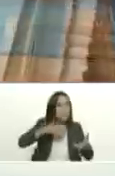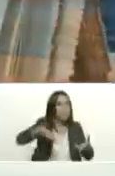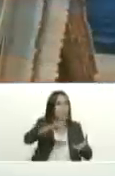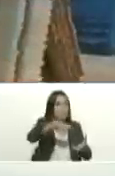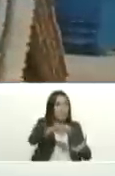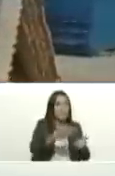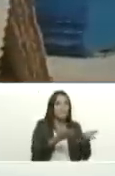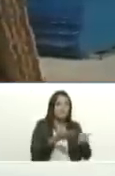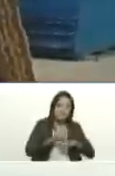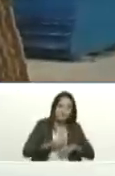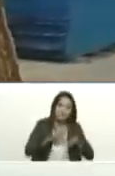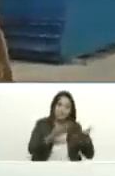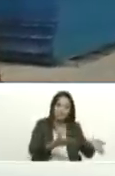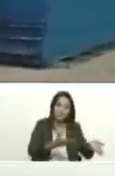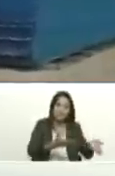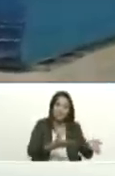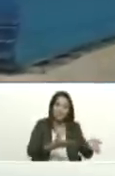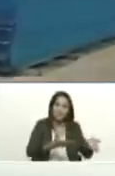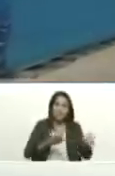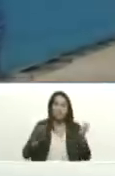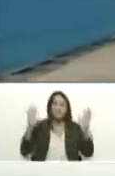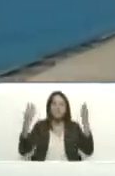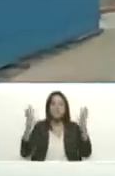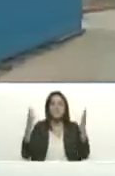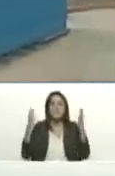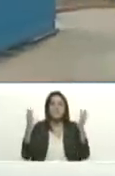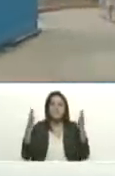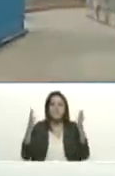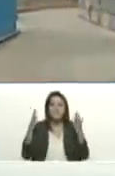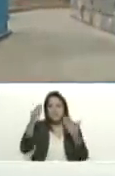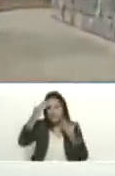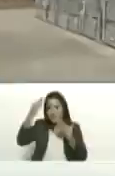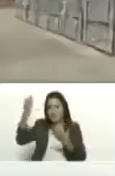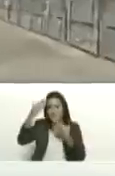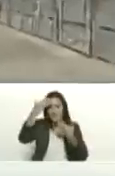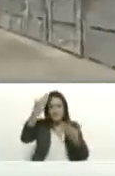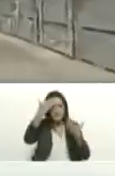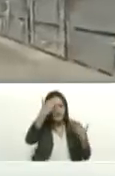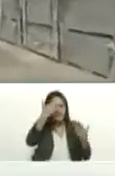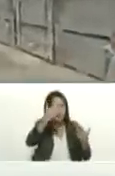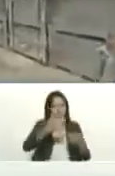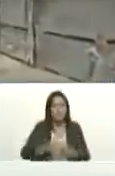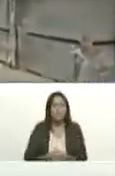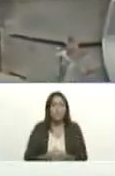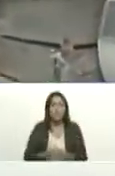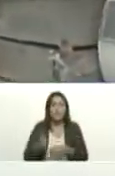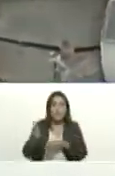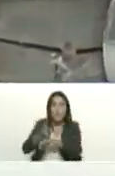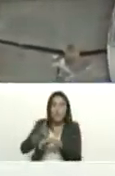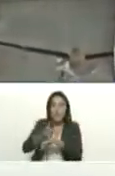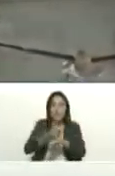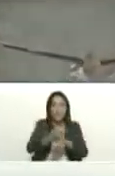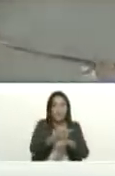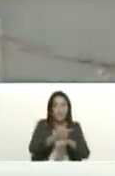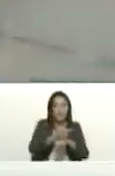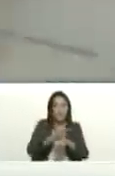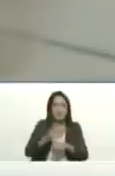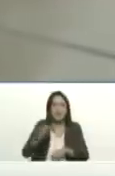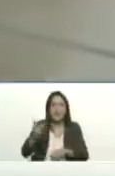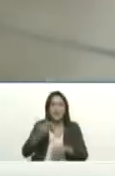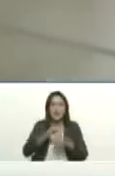al del pueblo mi saludo gobernador Héctor